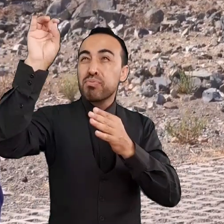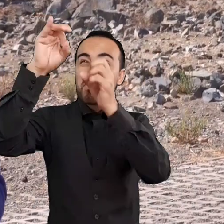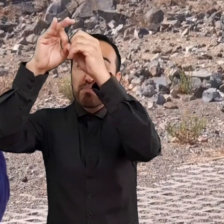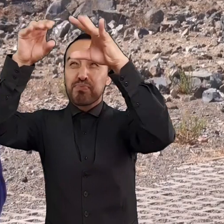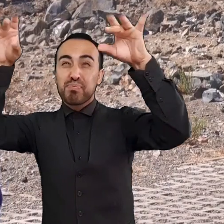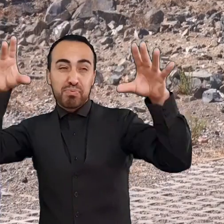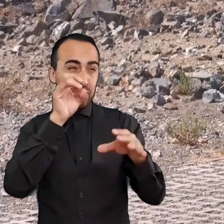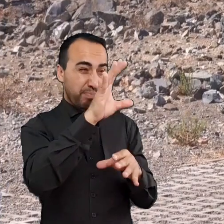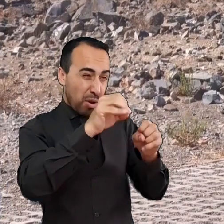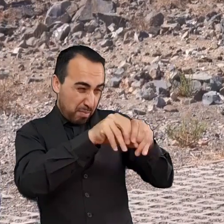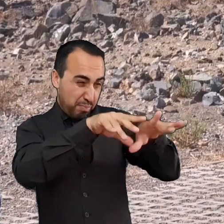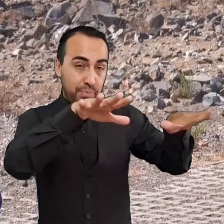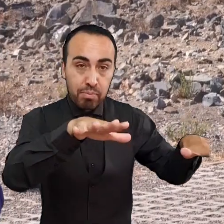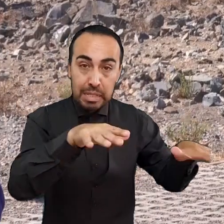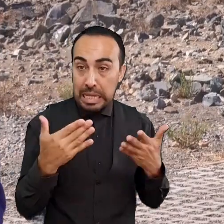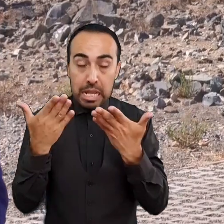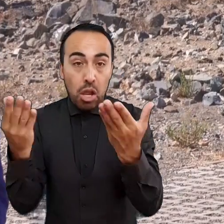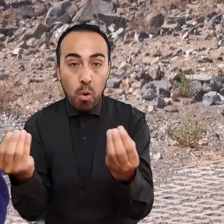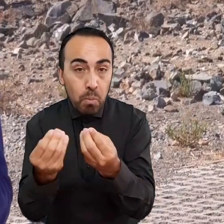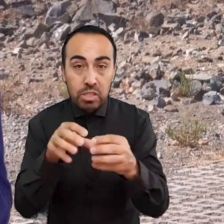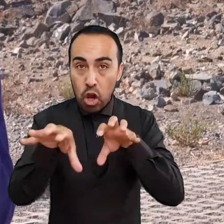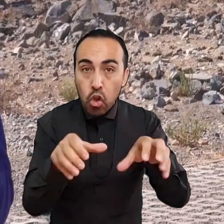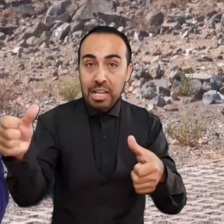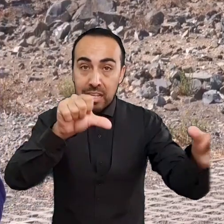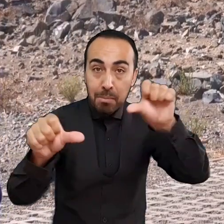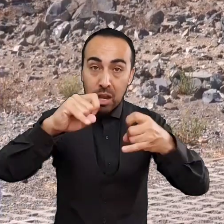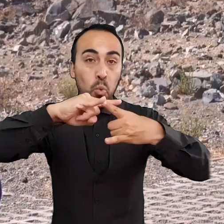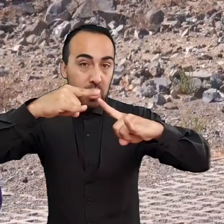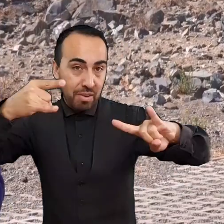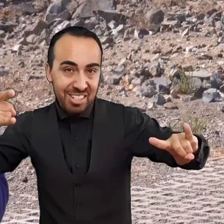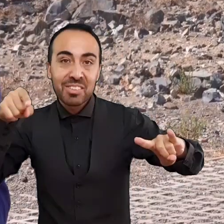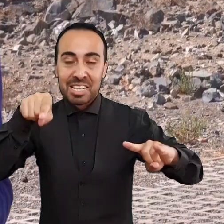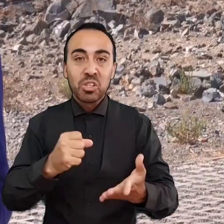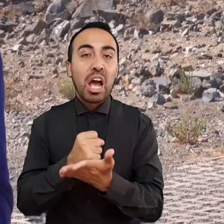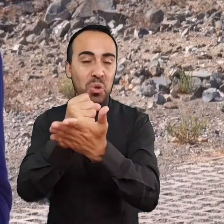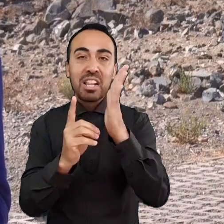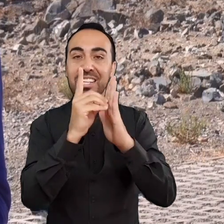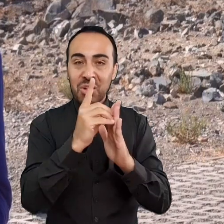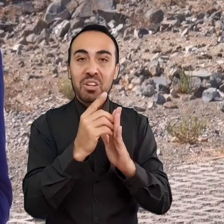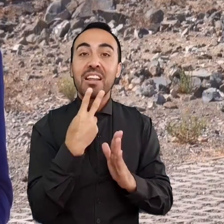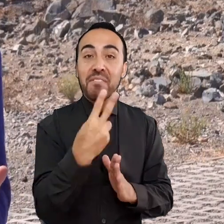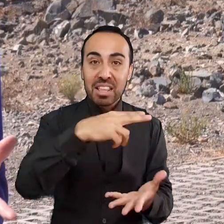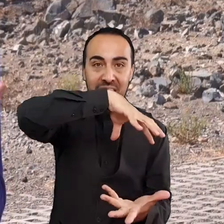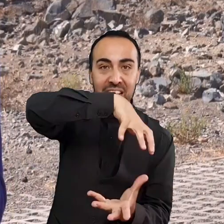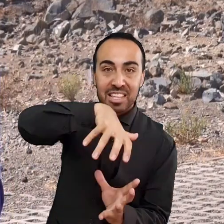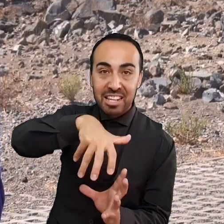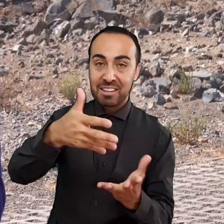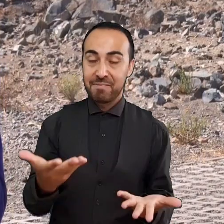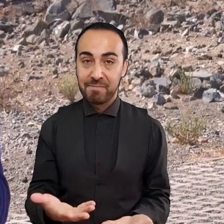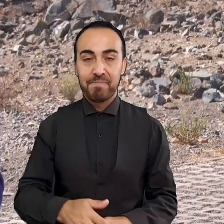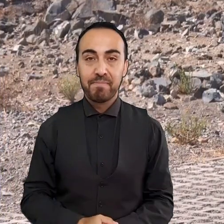galaxia con muchos de los elementos químicos que son esenciales para la vida en la Tierra, como el